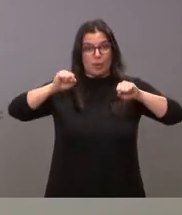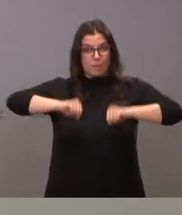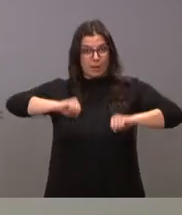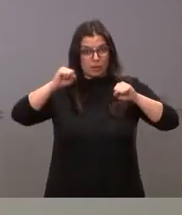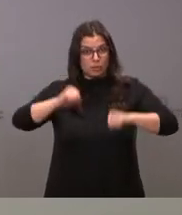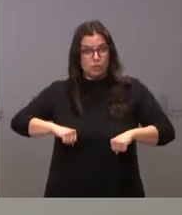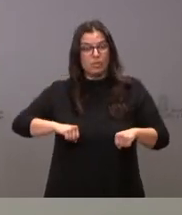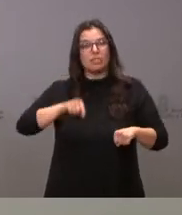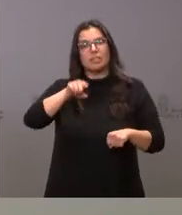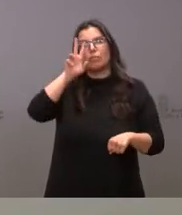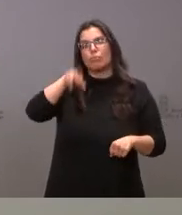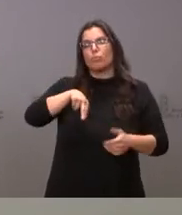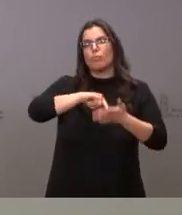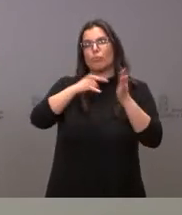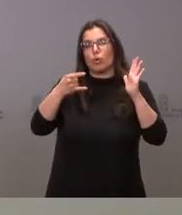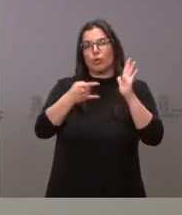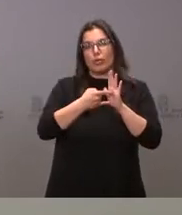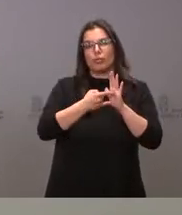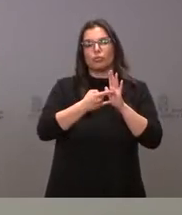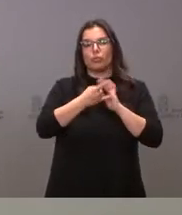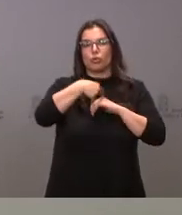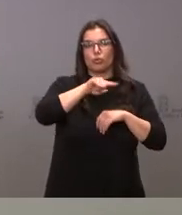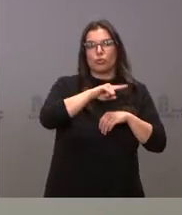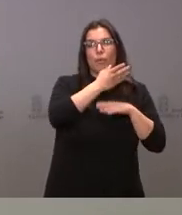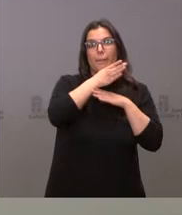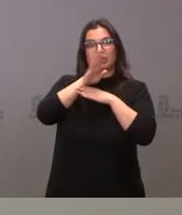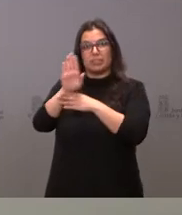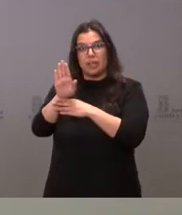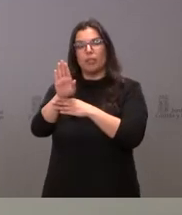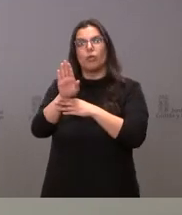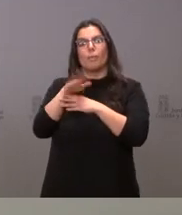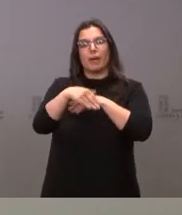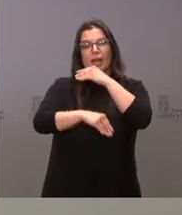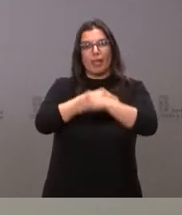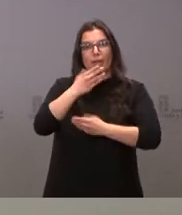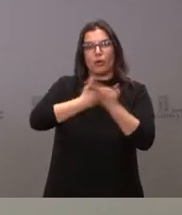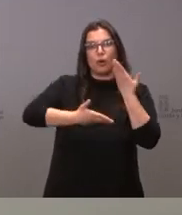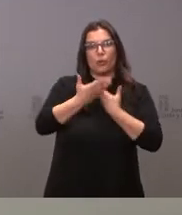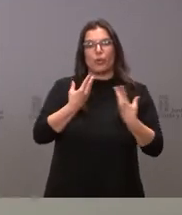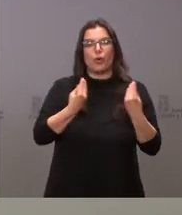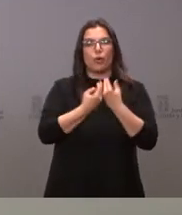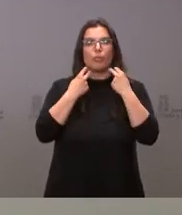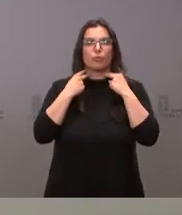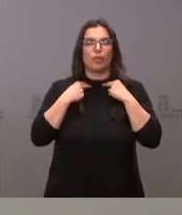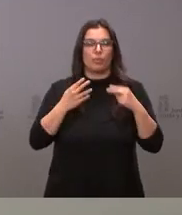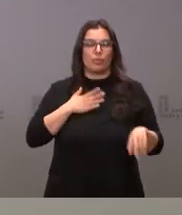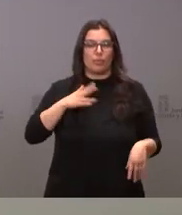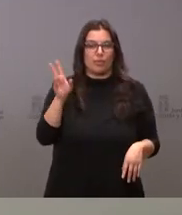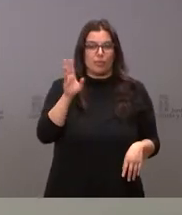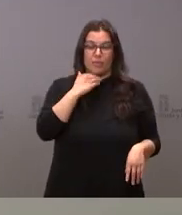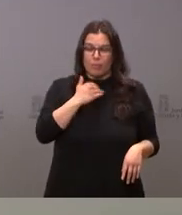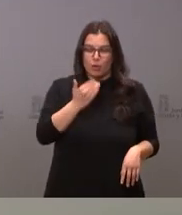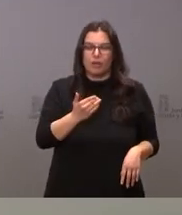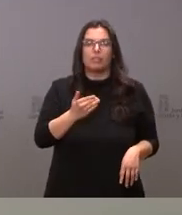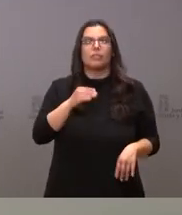Y este es el proyecto que hemos planteado, que hemos presentado, que desarrollaremos en colaboración con la Diputación de Zamora, que supone estos